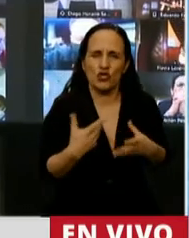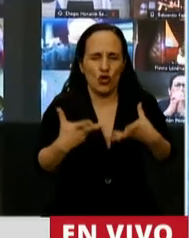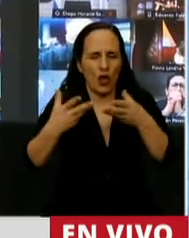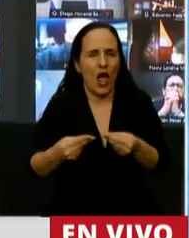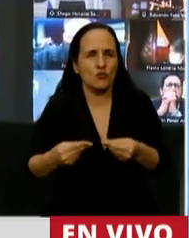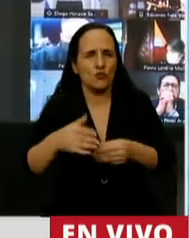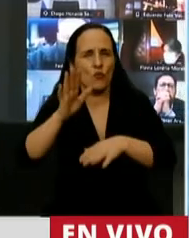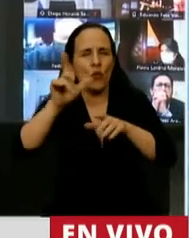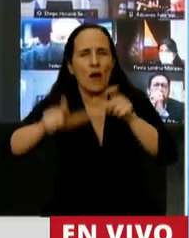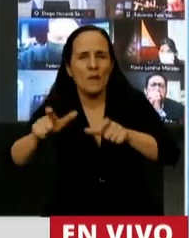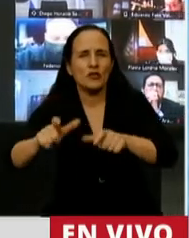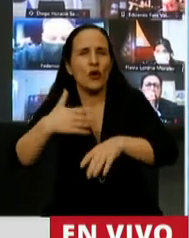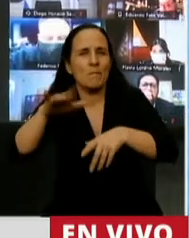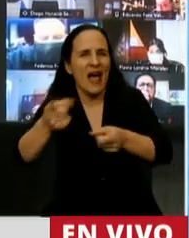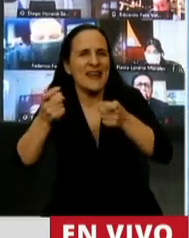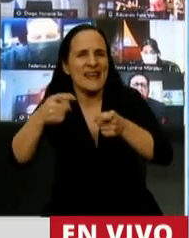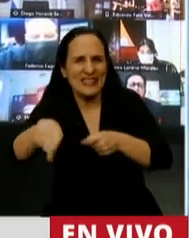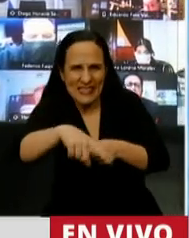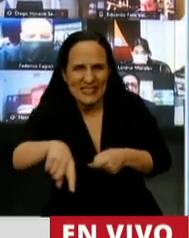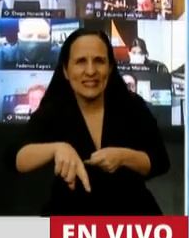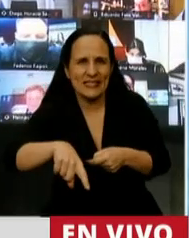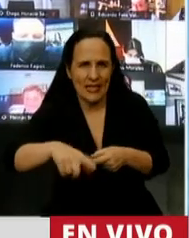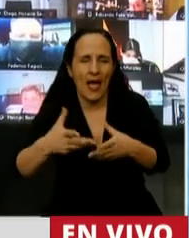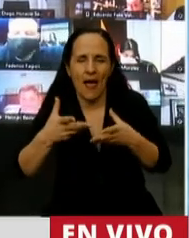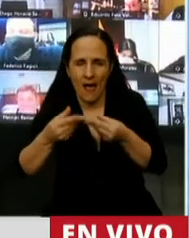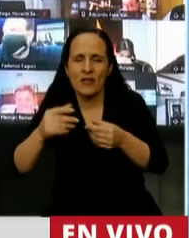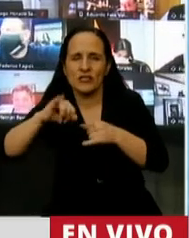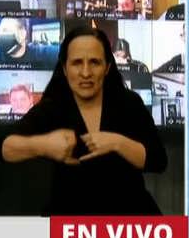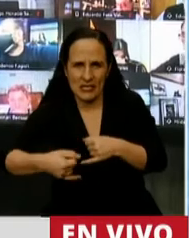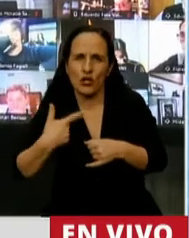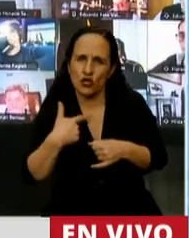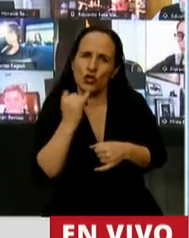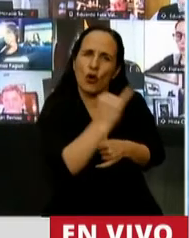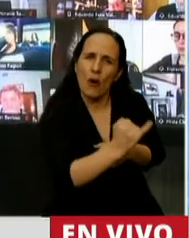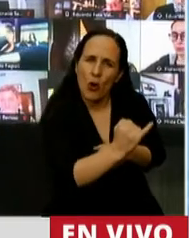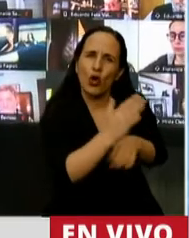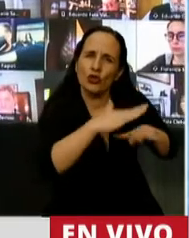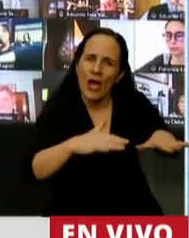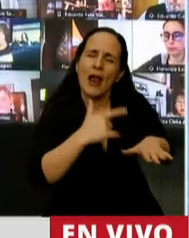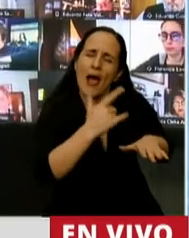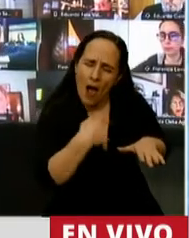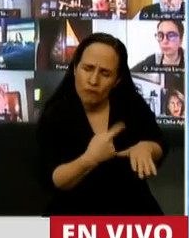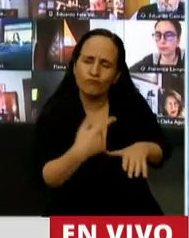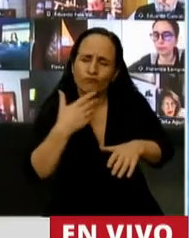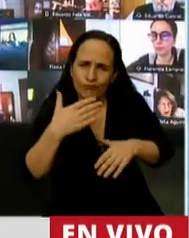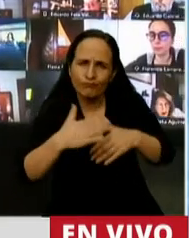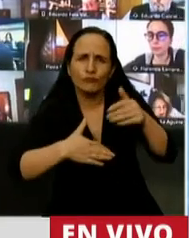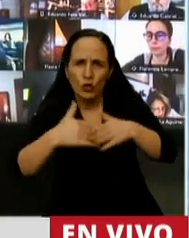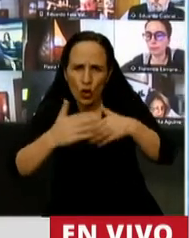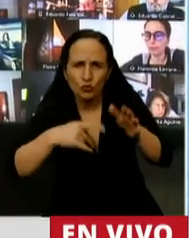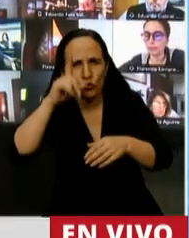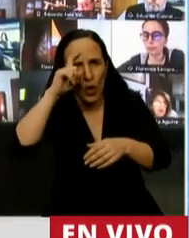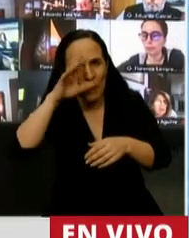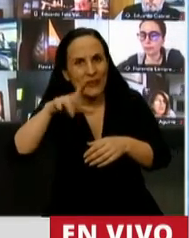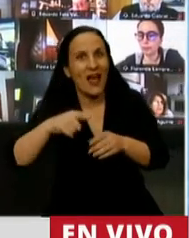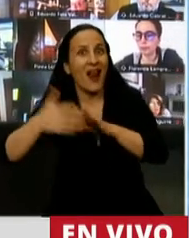humildes. Ser solidario con los más necesitados. Nosotros vamos a decirles que volvimos a construir hospitales que